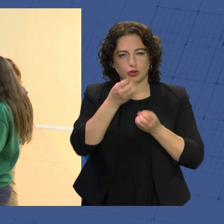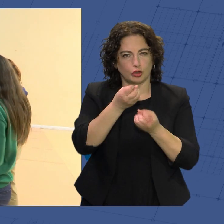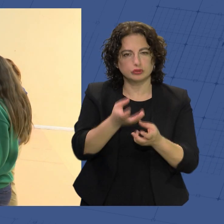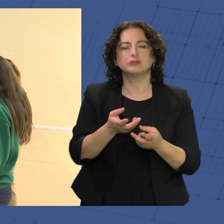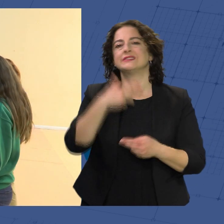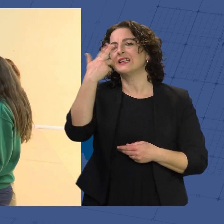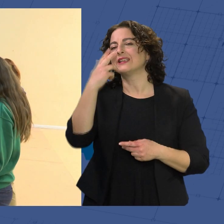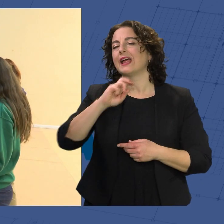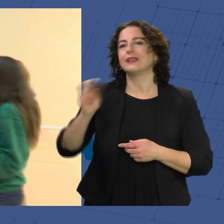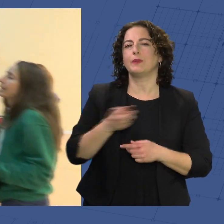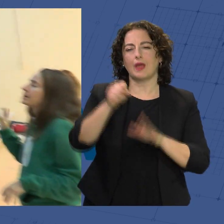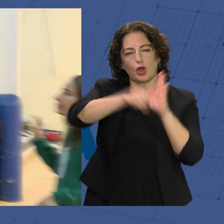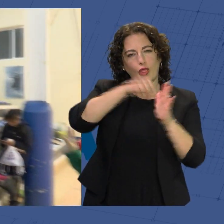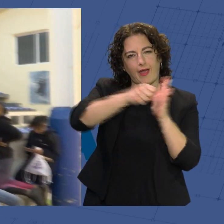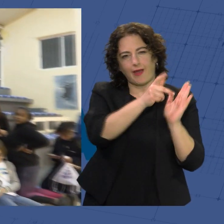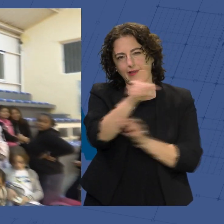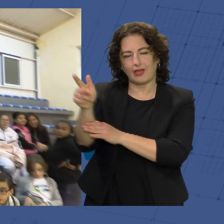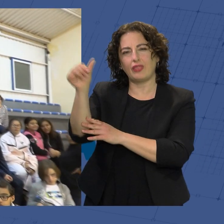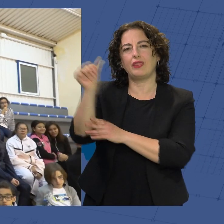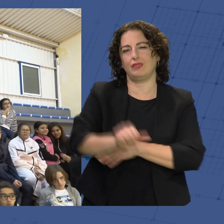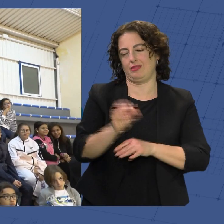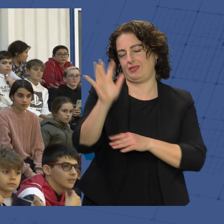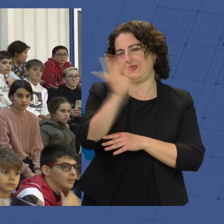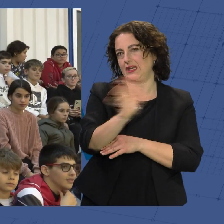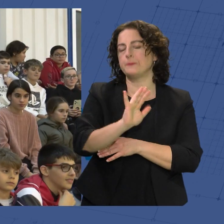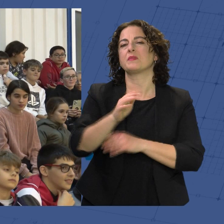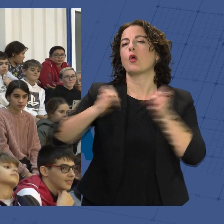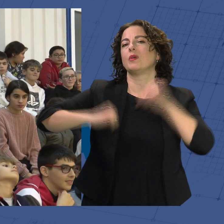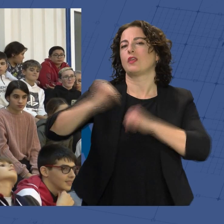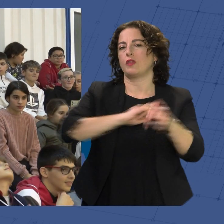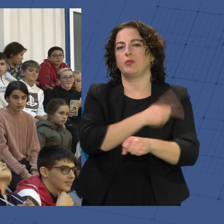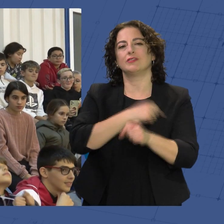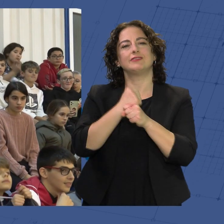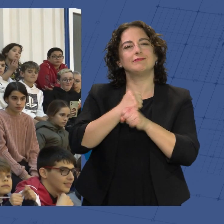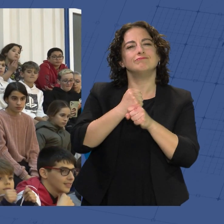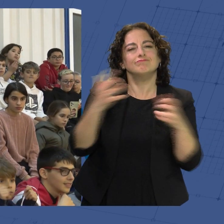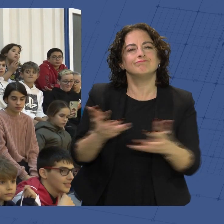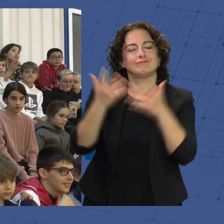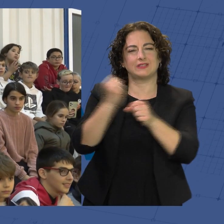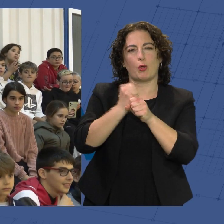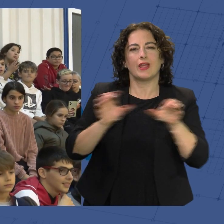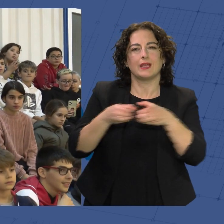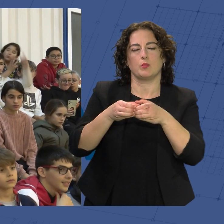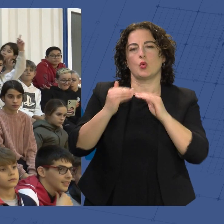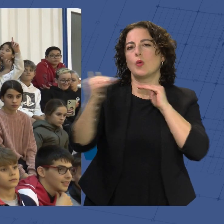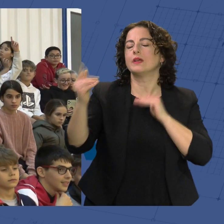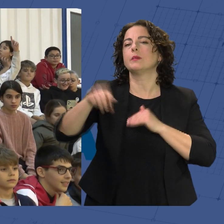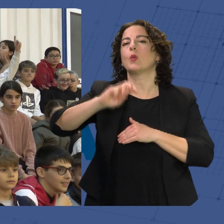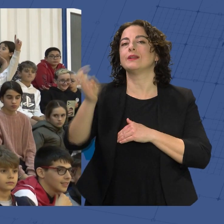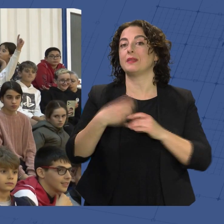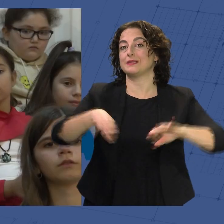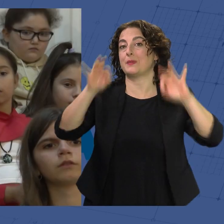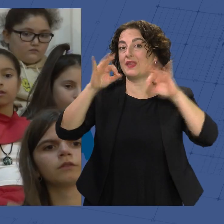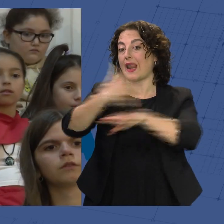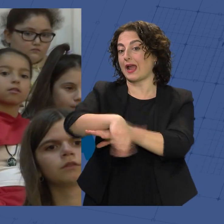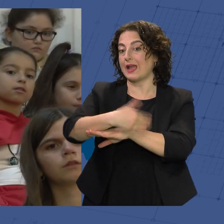interesante actividad de rodaje cinematográfico y competiciones deportivas que promueven el trabajo en equipo y igualdad. Además, hubo una actividad especial en las calles